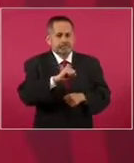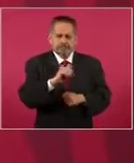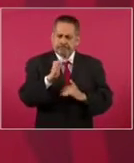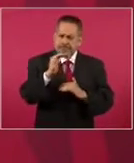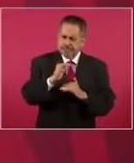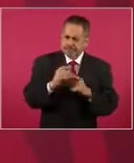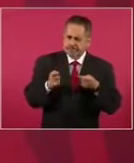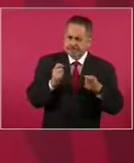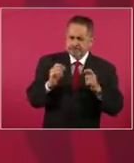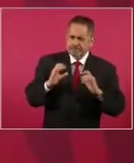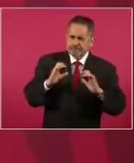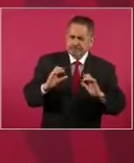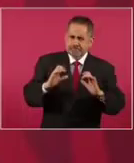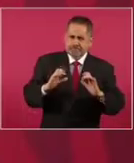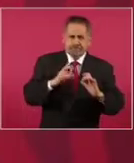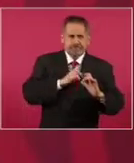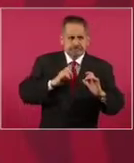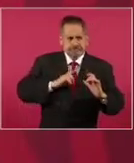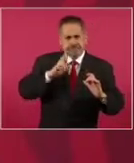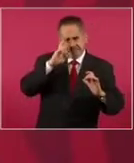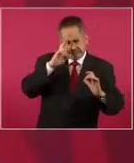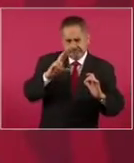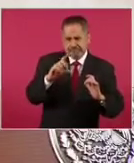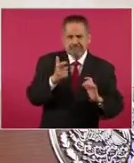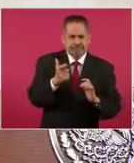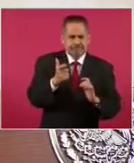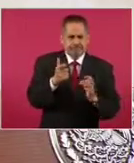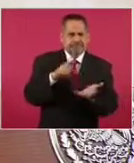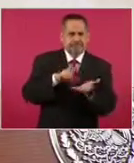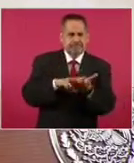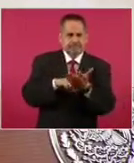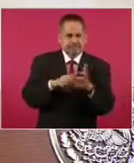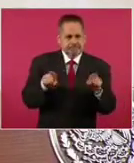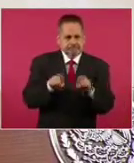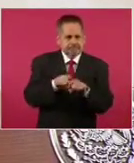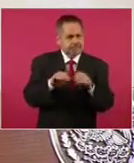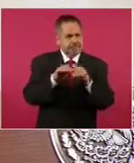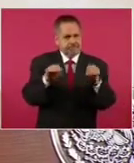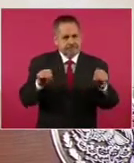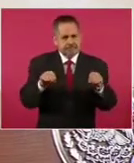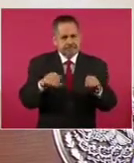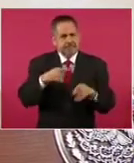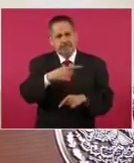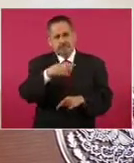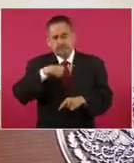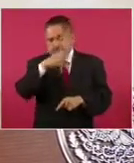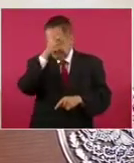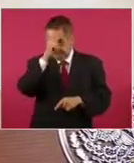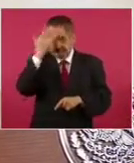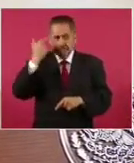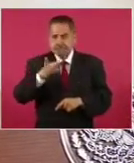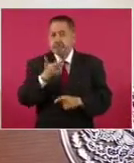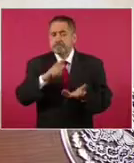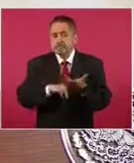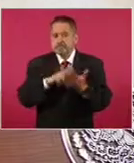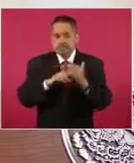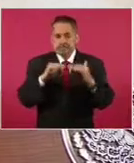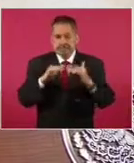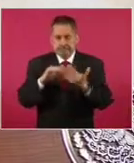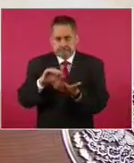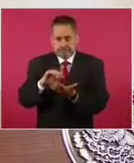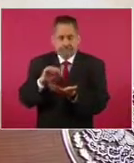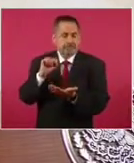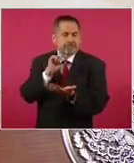respetar los precios acordados en la